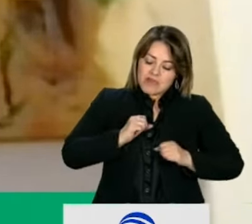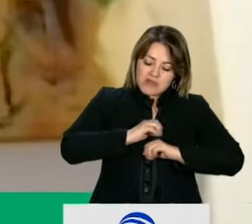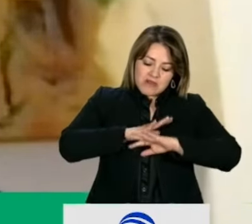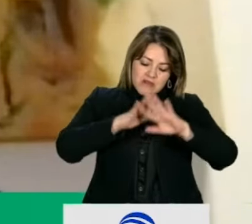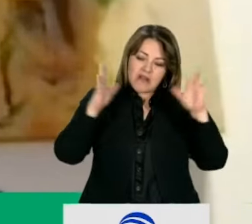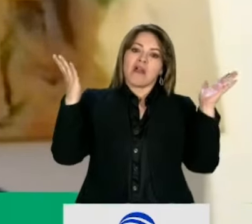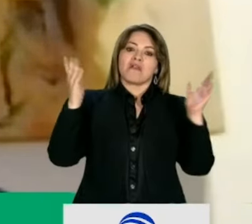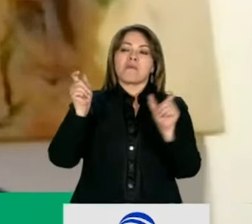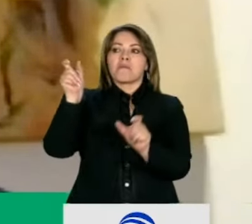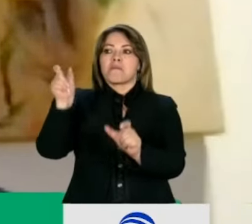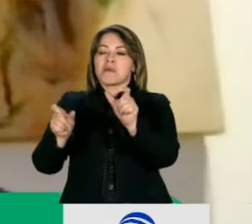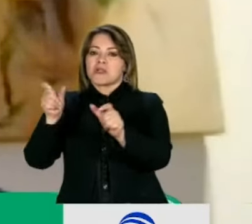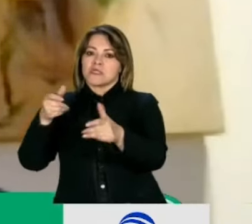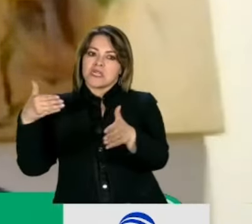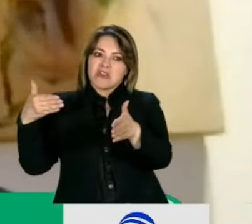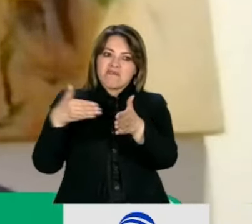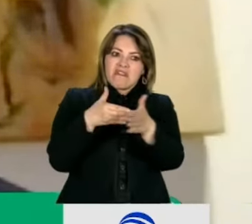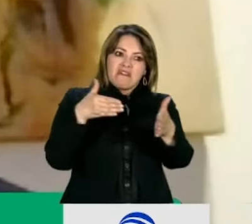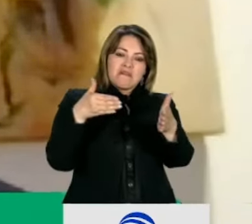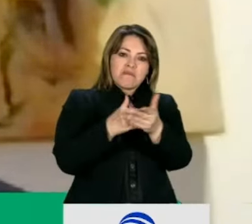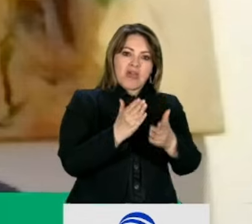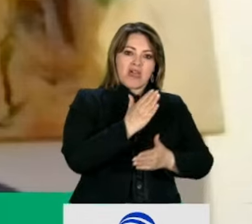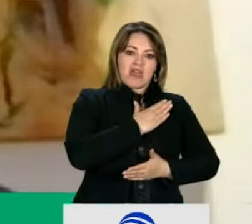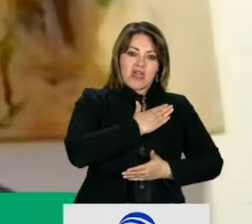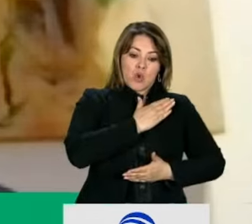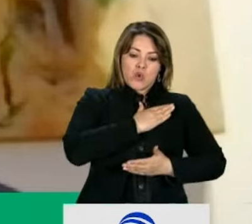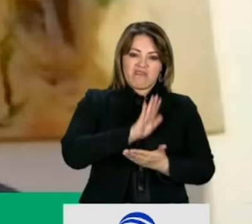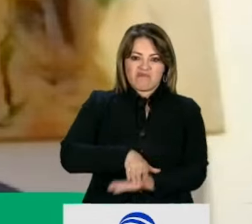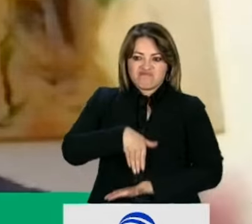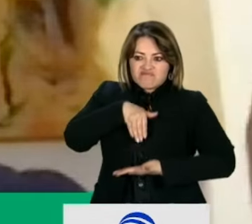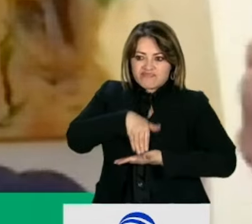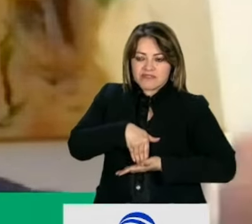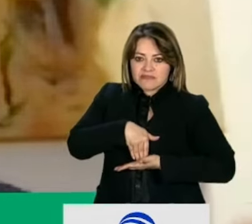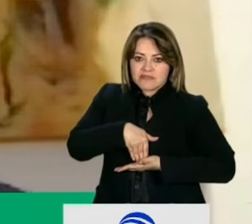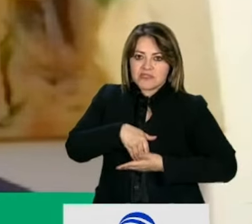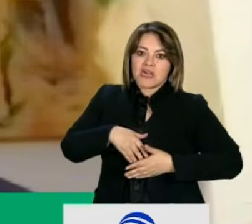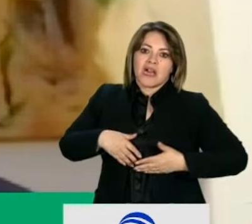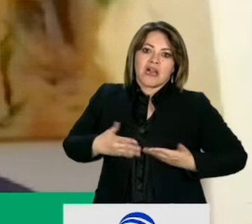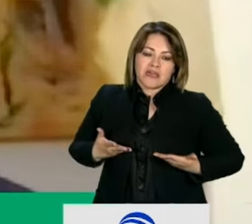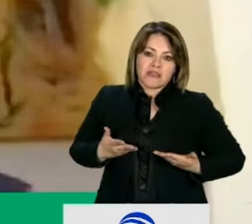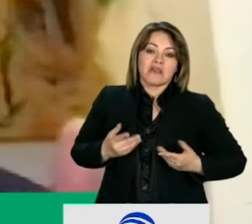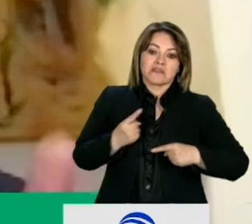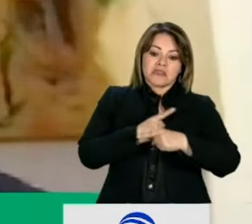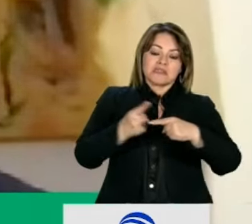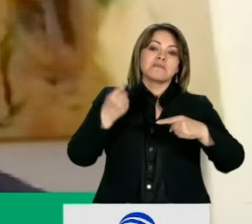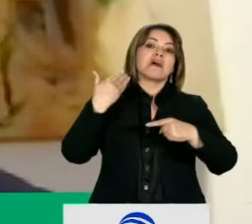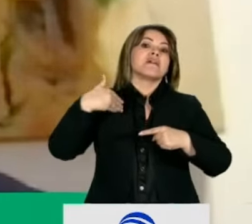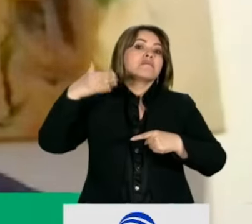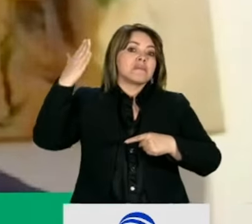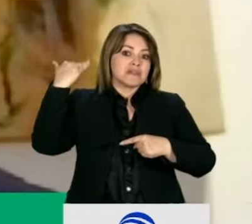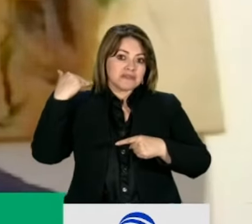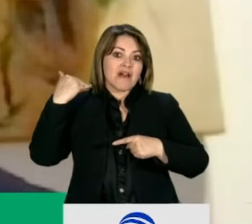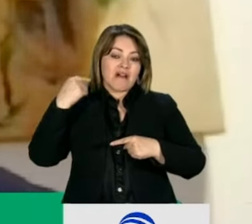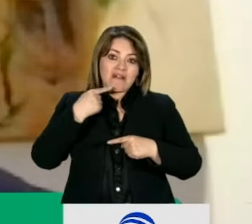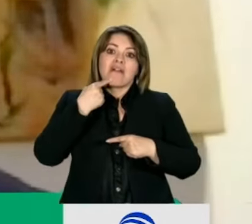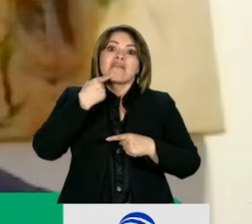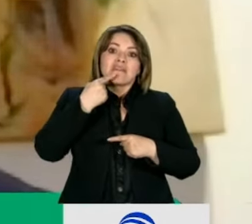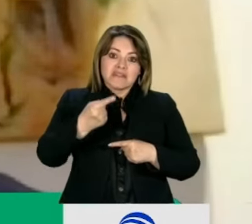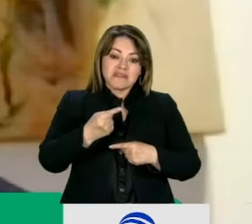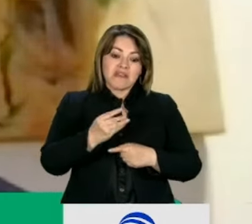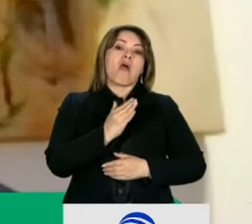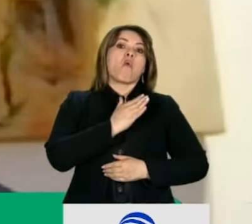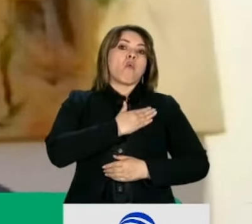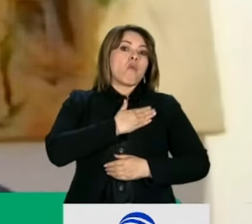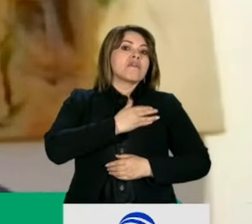que no han logrado poder derrotarlo. Políticamente, hoy la semana pasada, es el político todavía con mejor